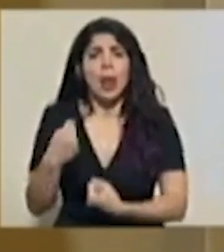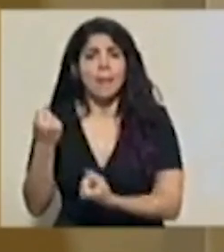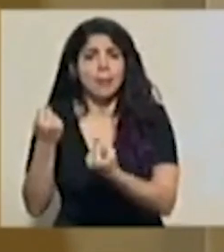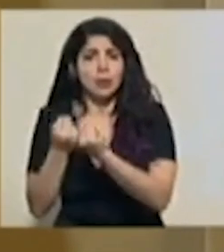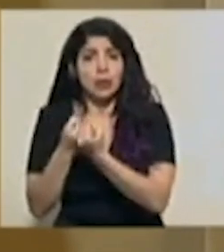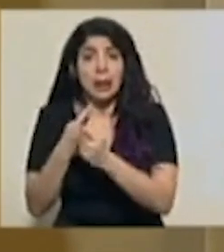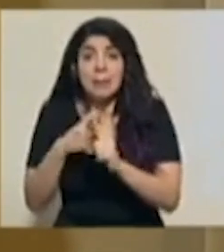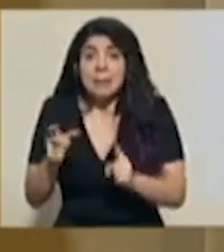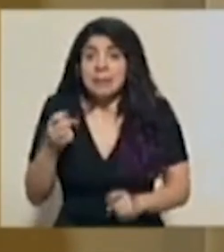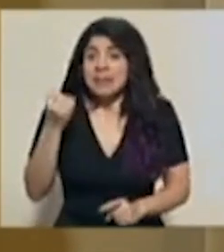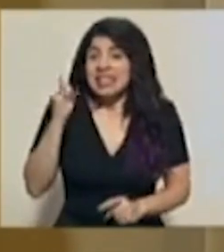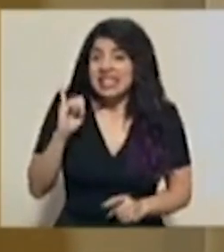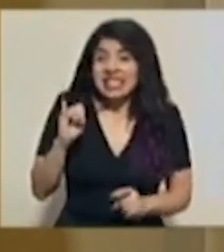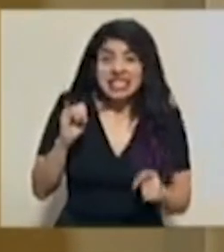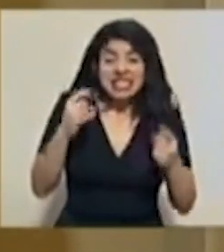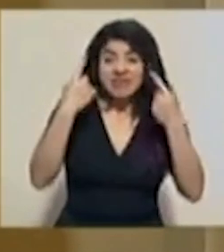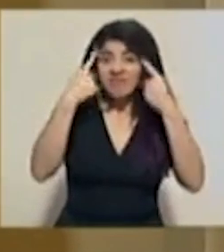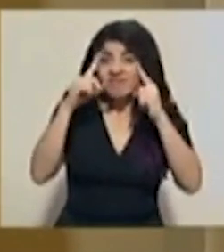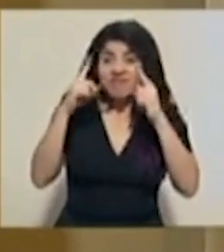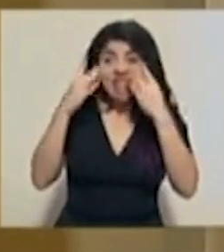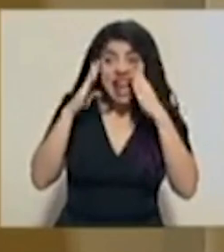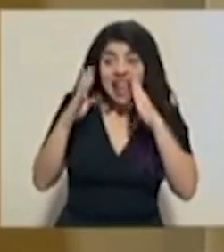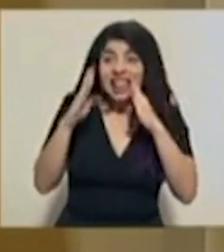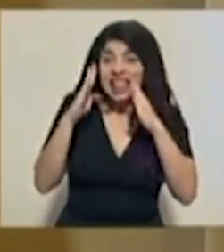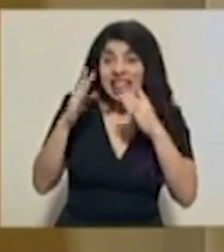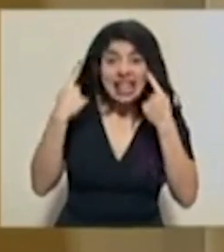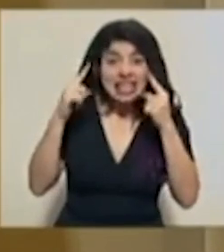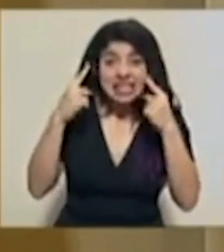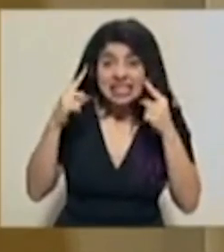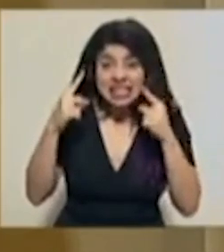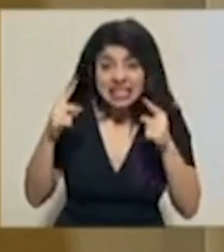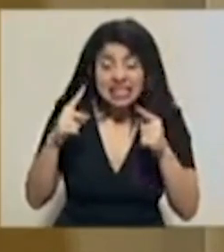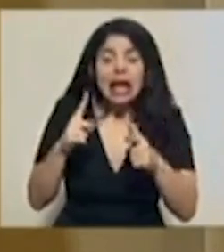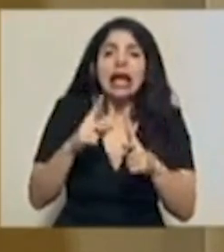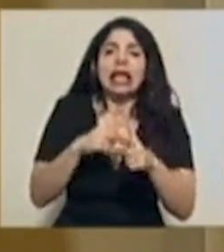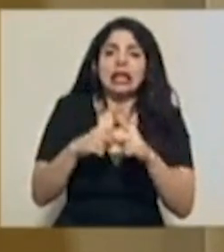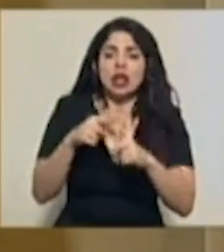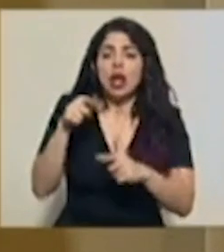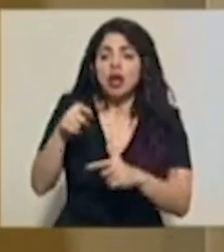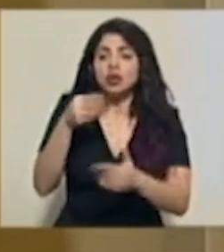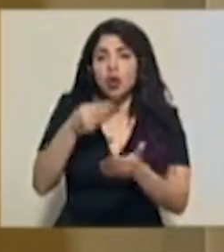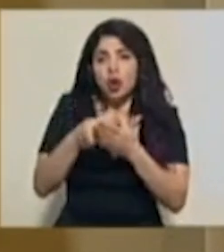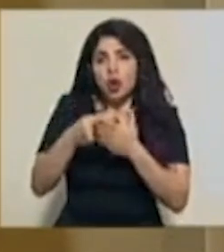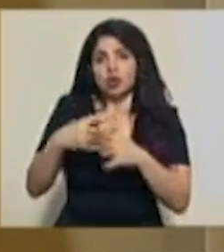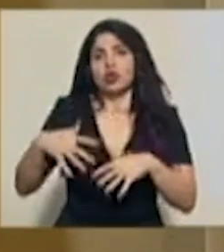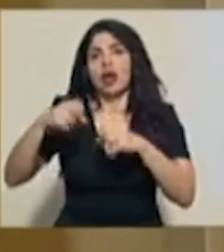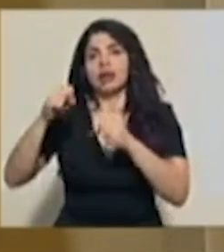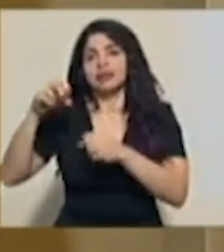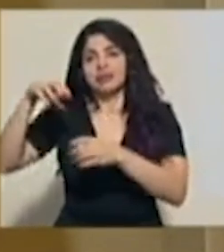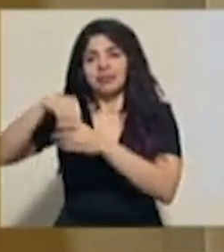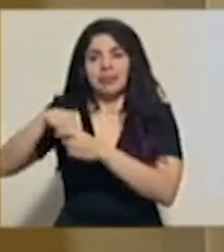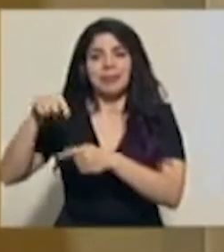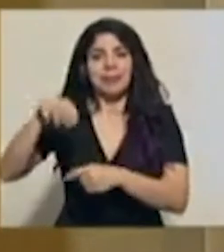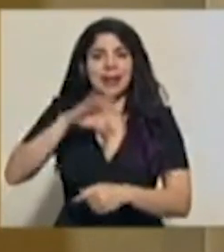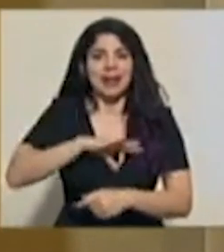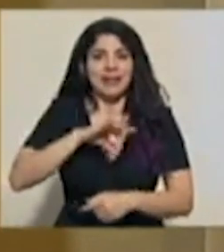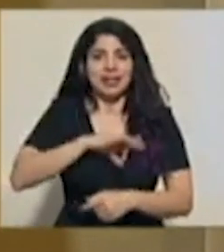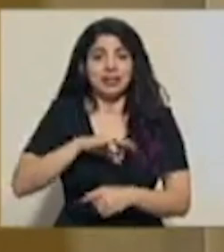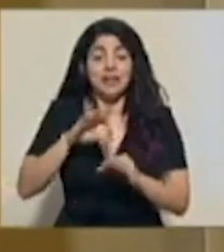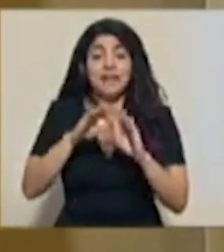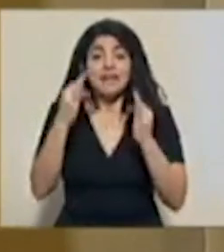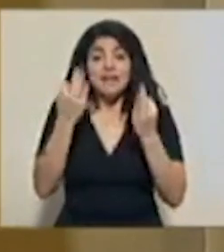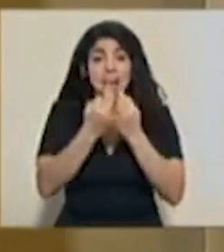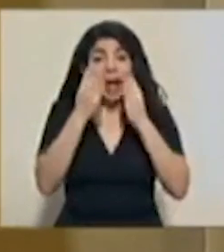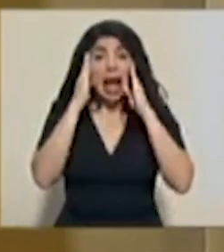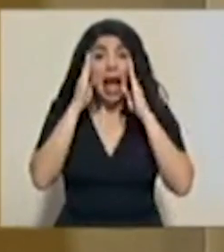no hay posibilidad de atenderles también, costo puede ser asumido por este beneficio. La atención de la familia se hará